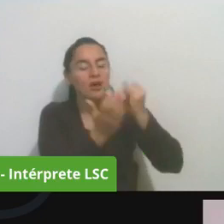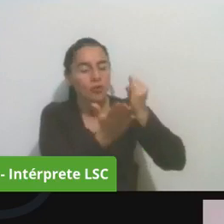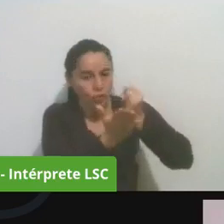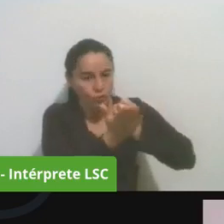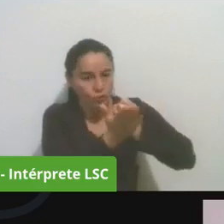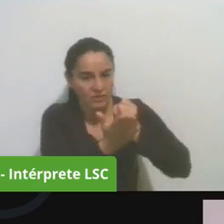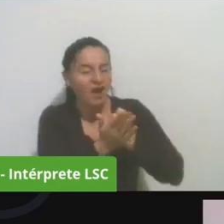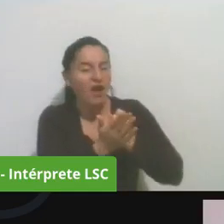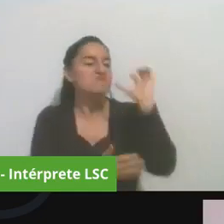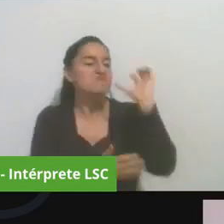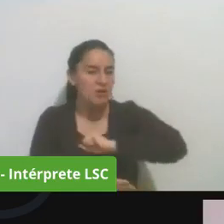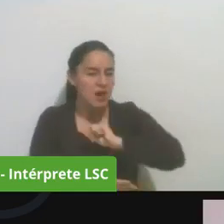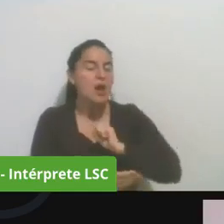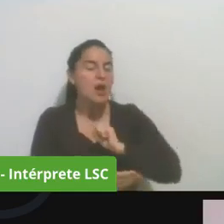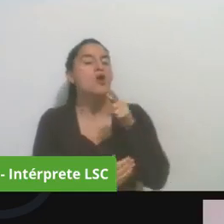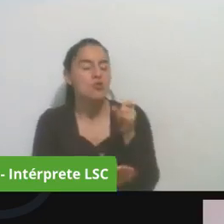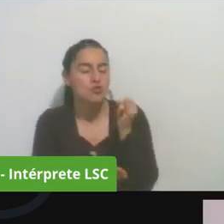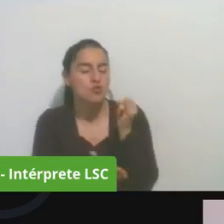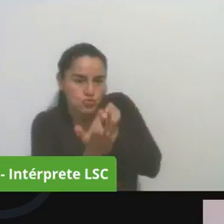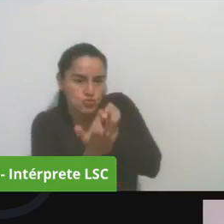importantes para la ciudad y para el país